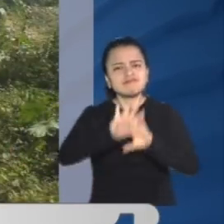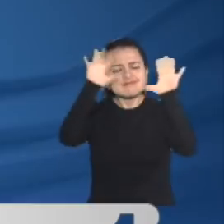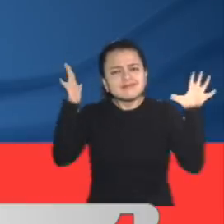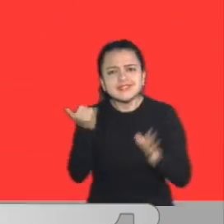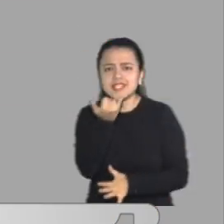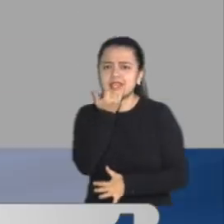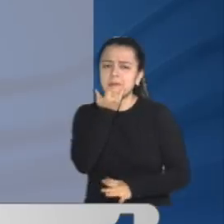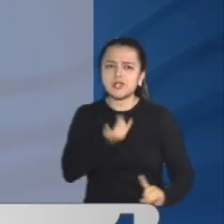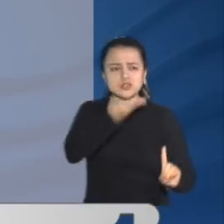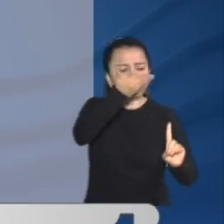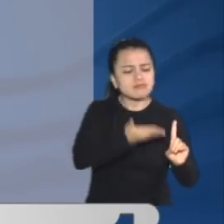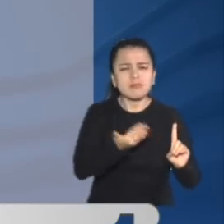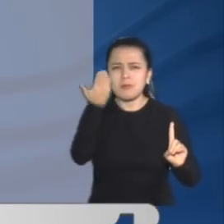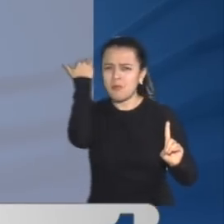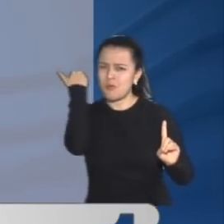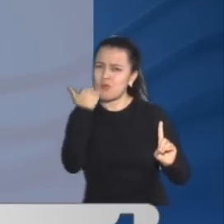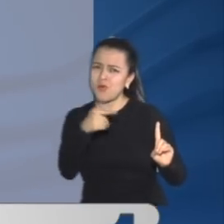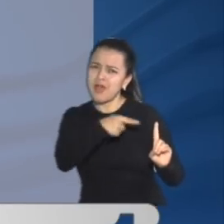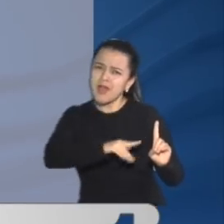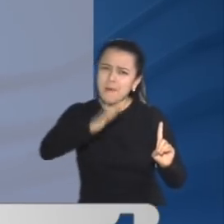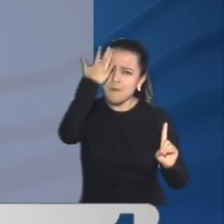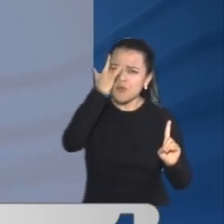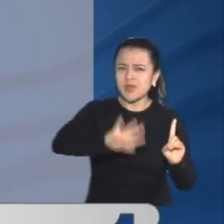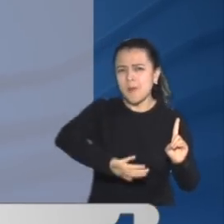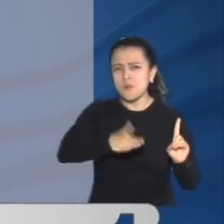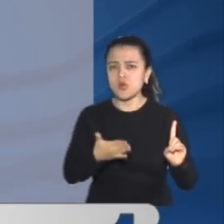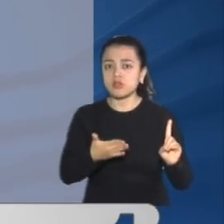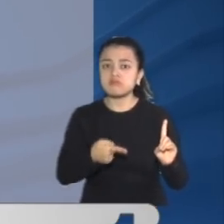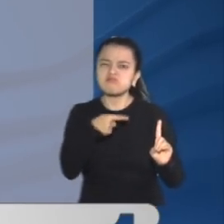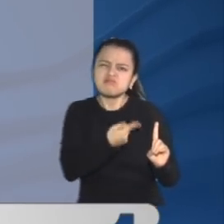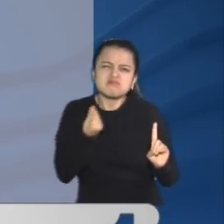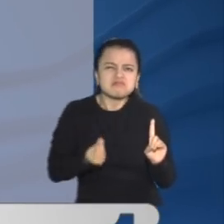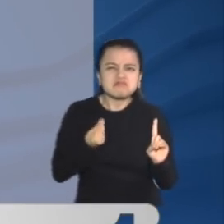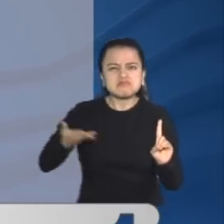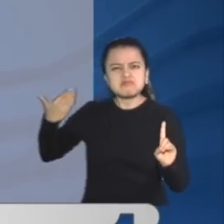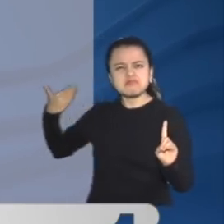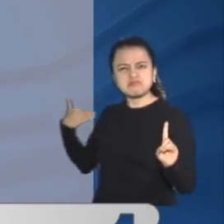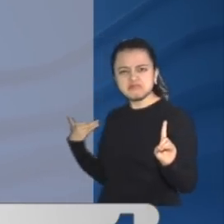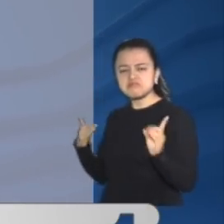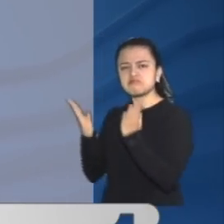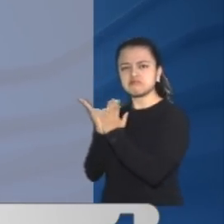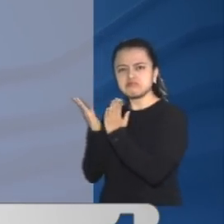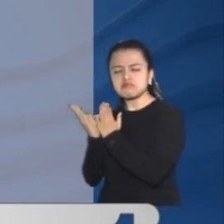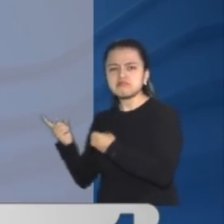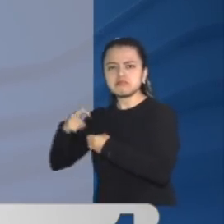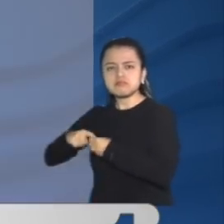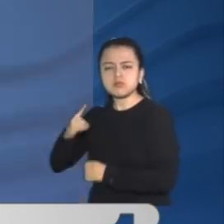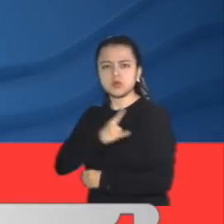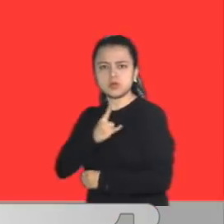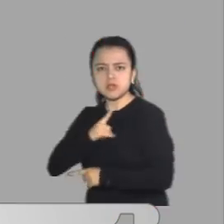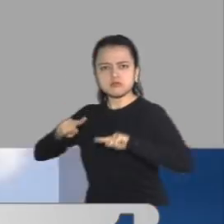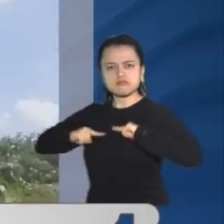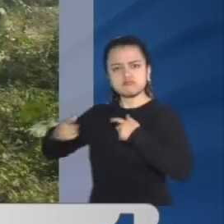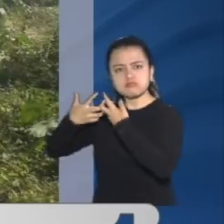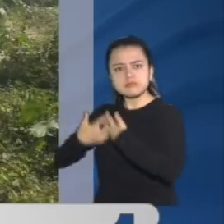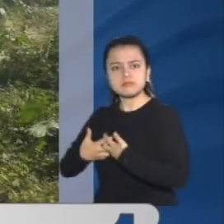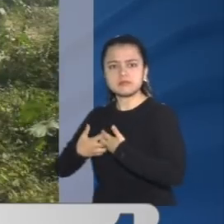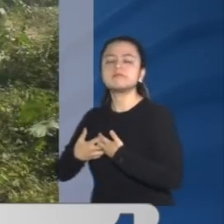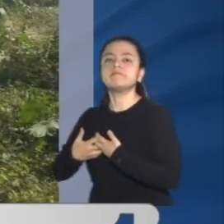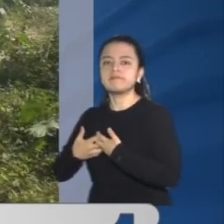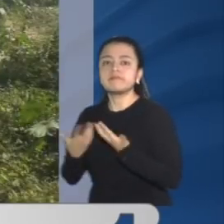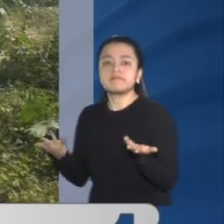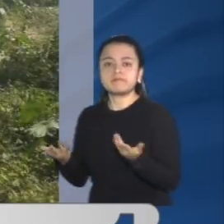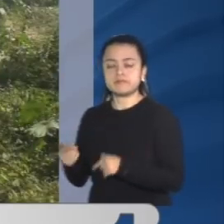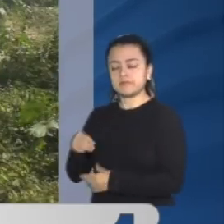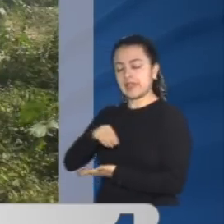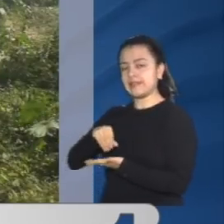circunstancias de la muerte. Ella era una estudiante universitaria de la Facultad de Administración de Empresas de